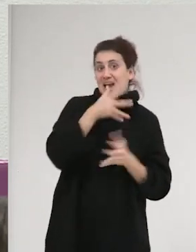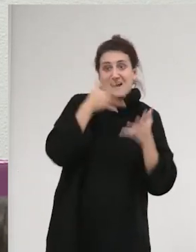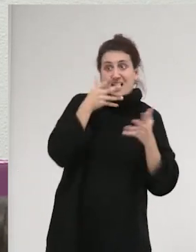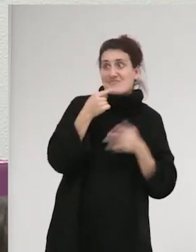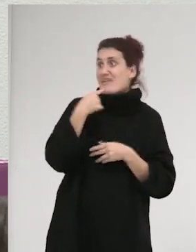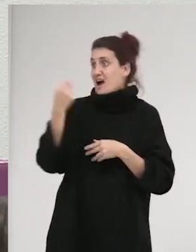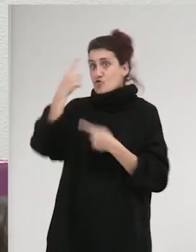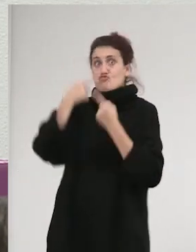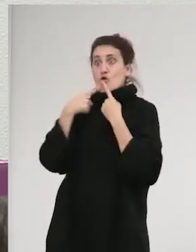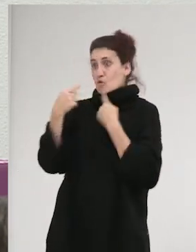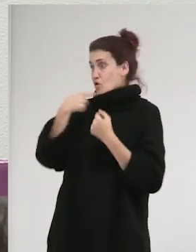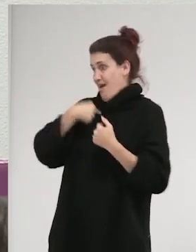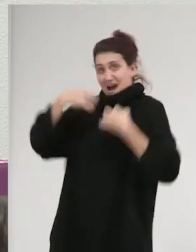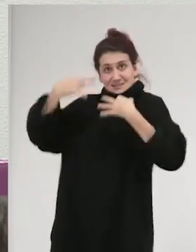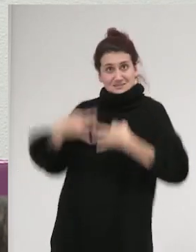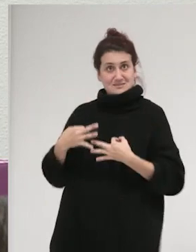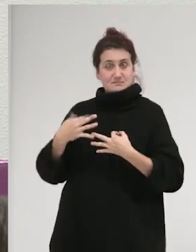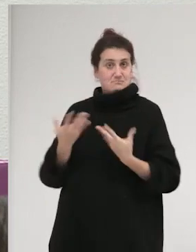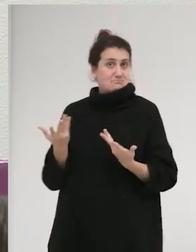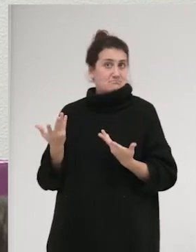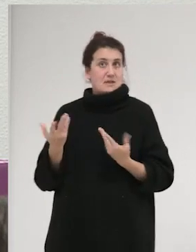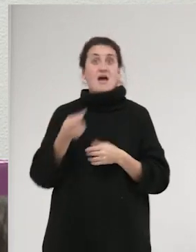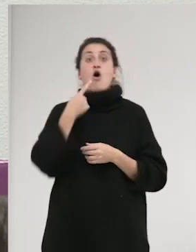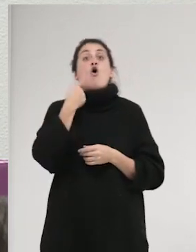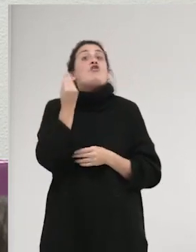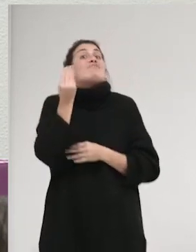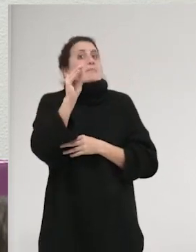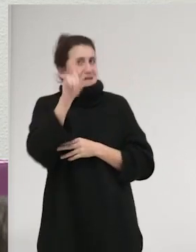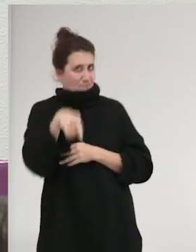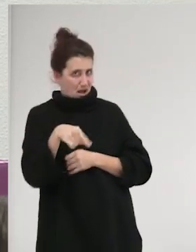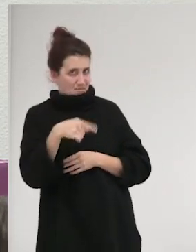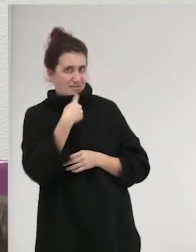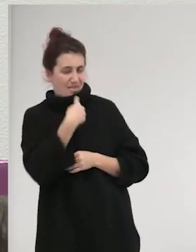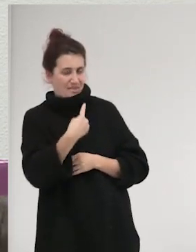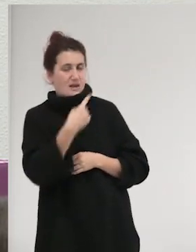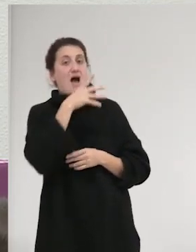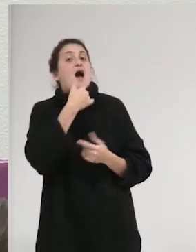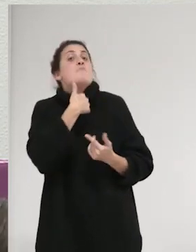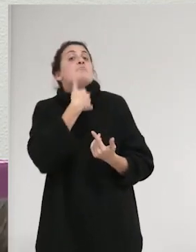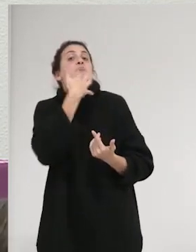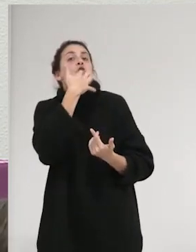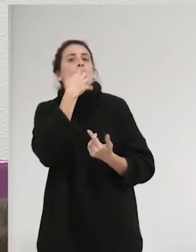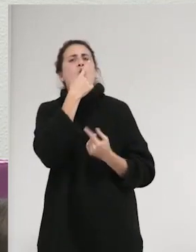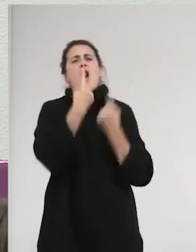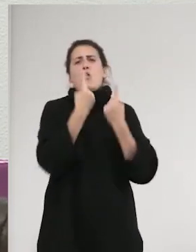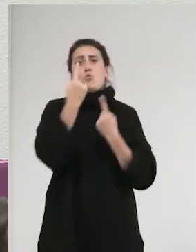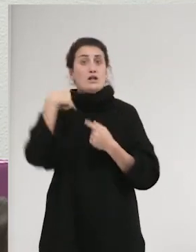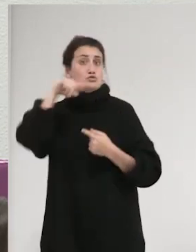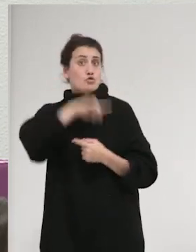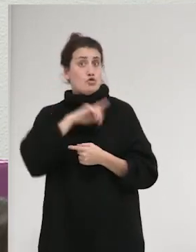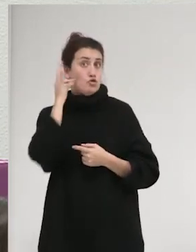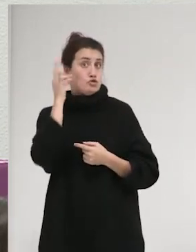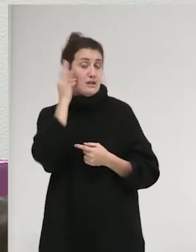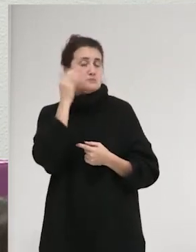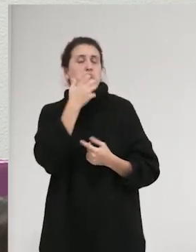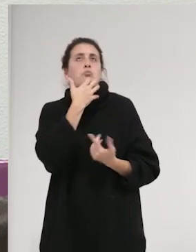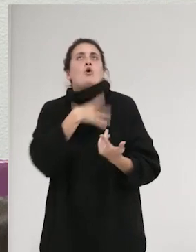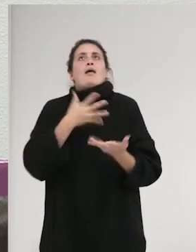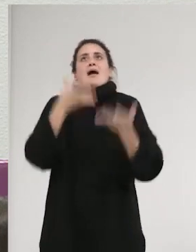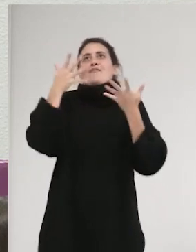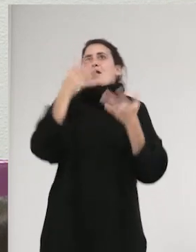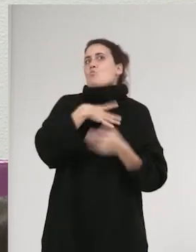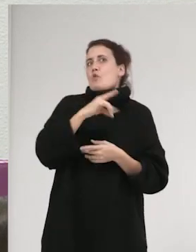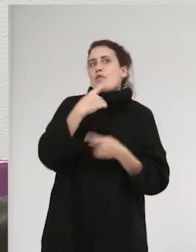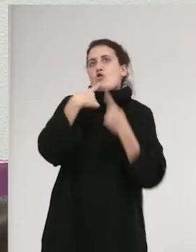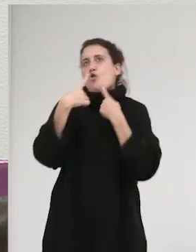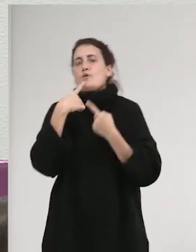novio le diga eso, incluso, os diré algo más, porque a mí, por ejemplo, o a algunas de nosotras, nos podría encantar que nuestros novios,